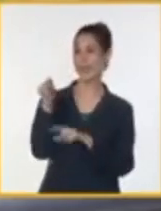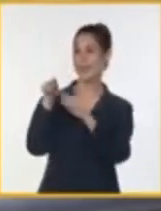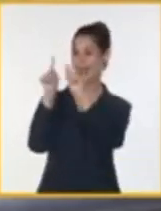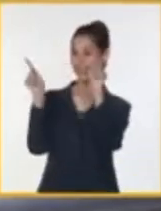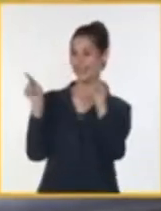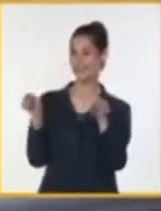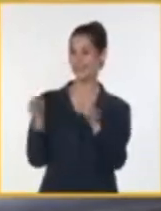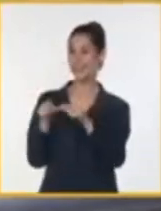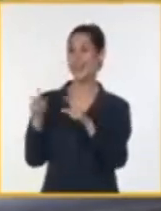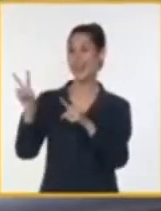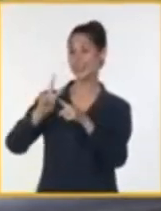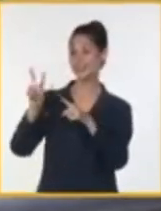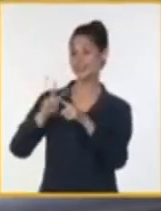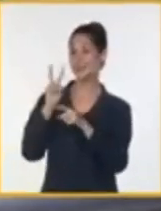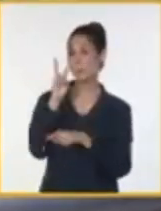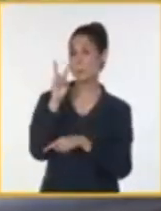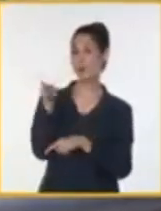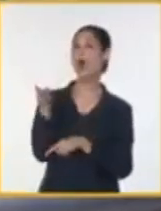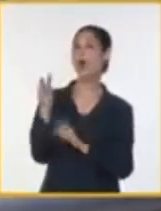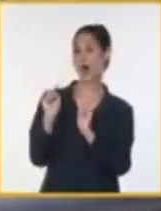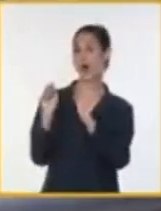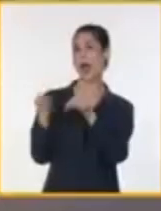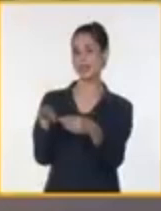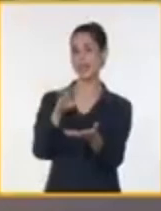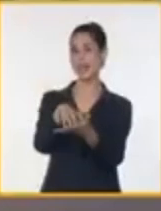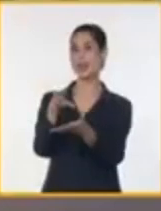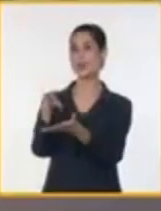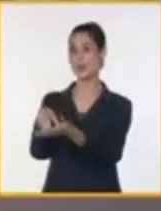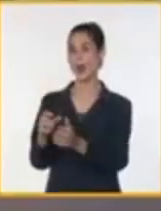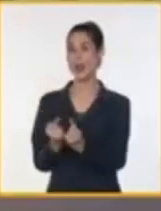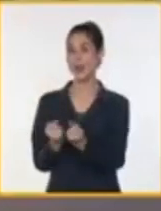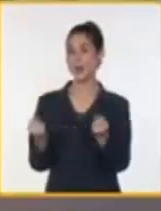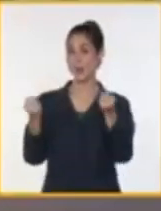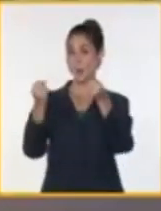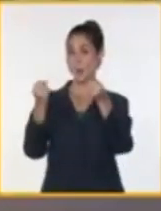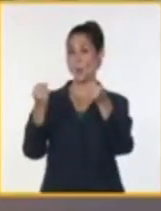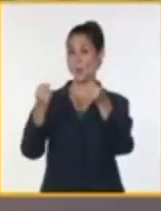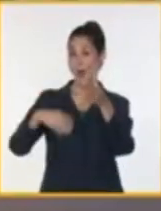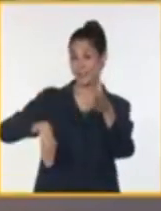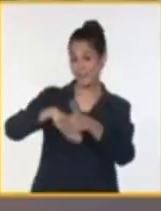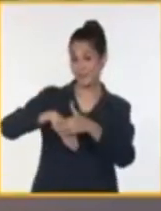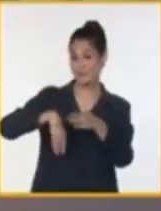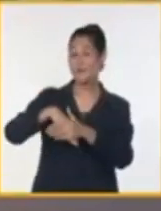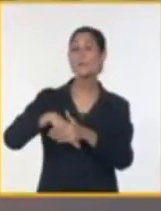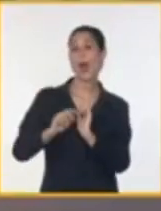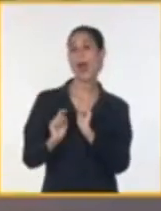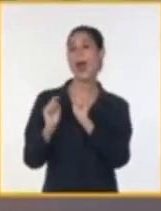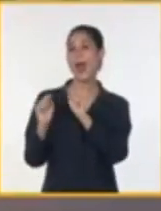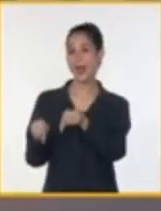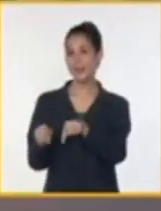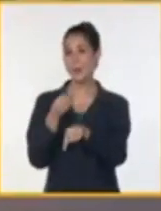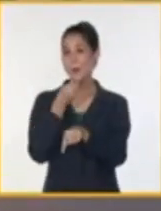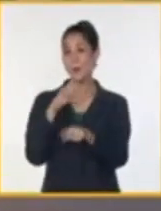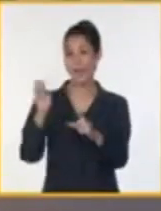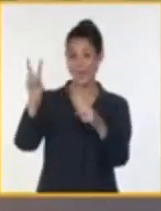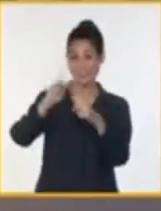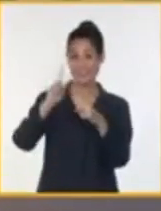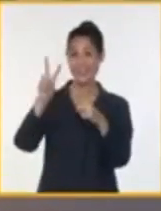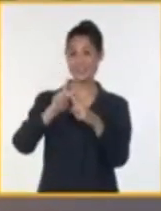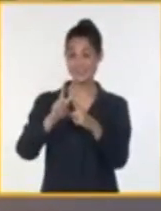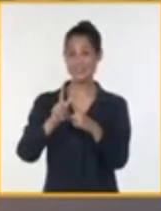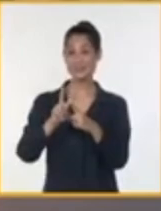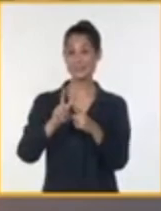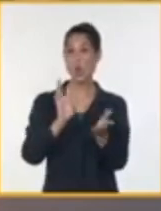Olímpicos, los Paralímpicos, las Copas de América, todo lo vamos a estar transmitiendo con televisores y pantallas desde